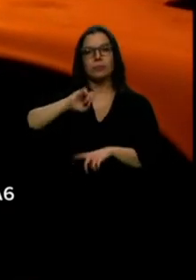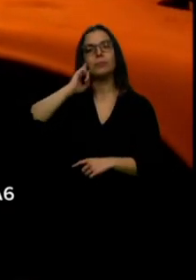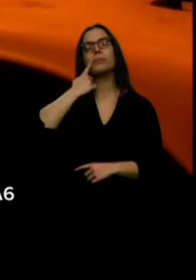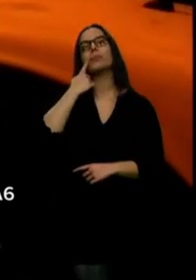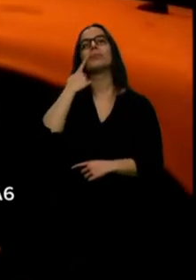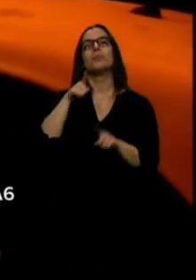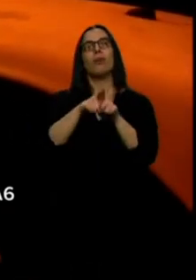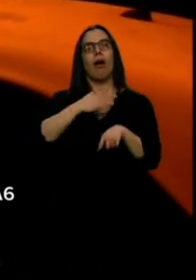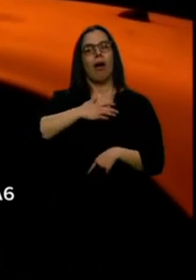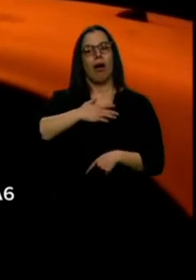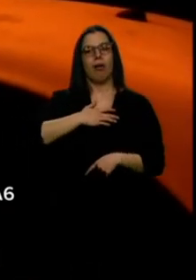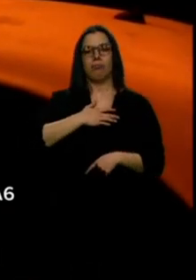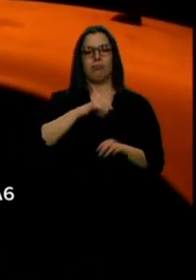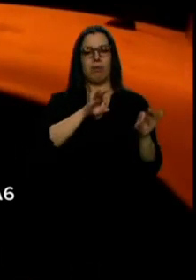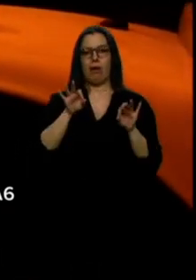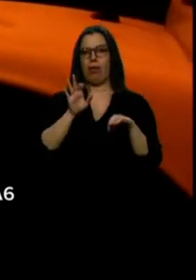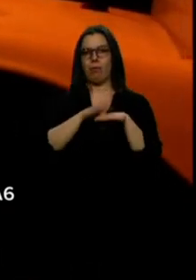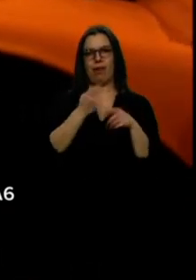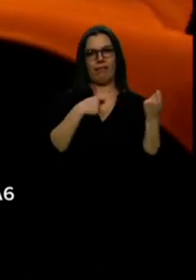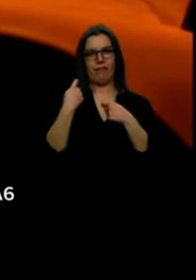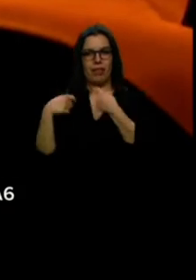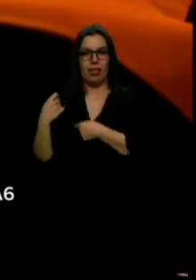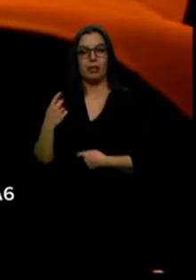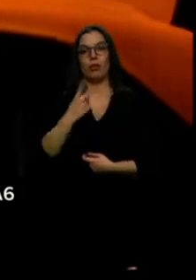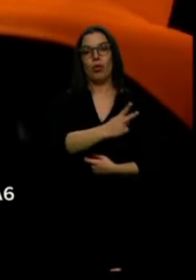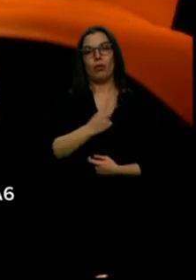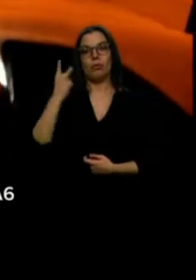distribución. Los detenidos han sido puestos a disposición judicial.